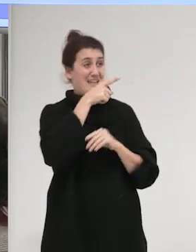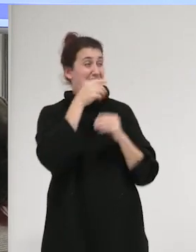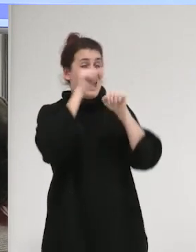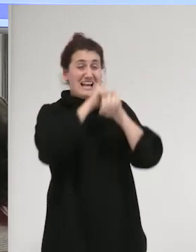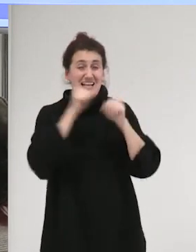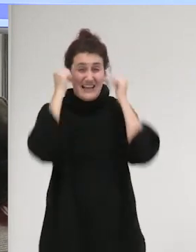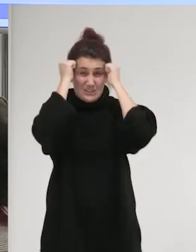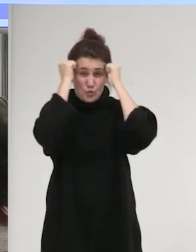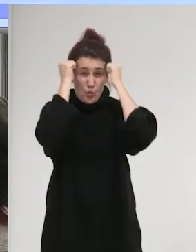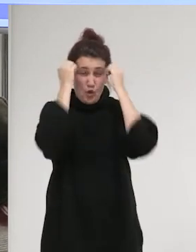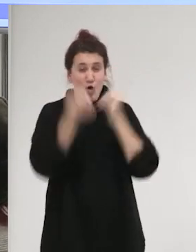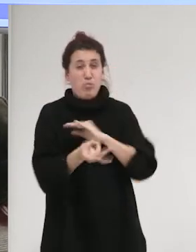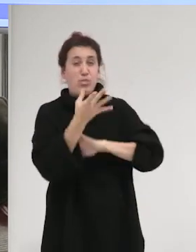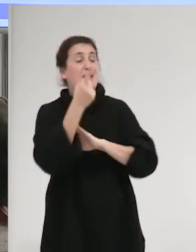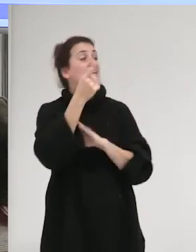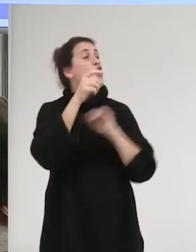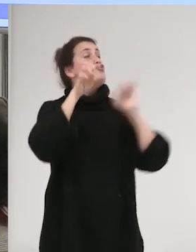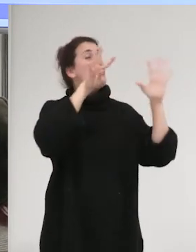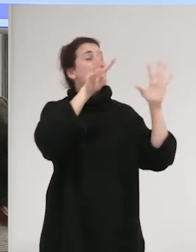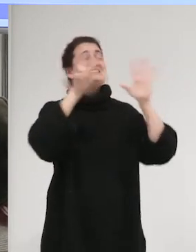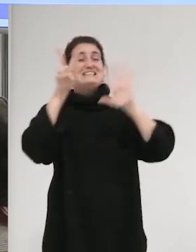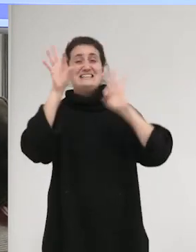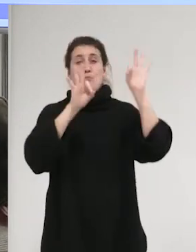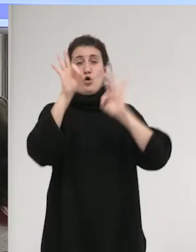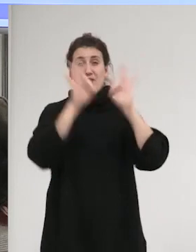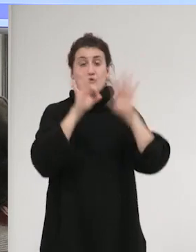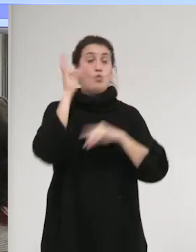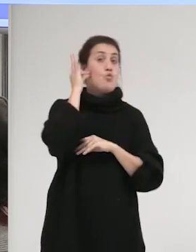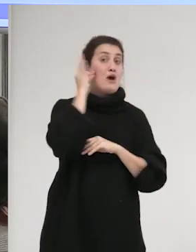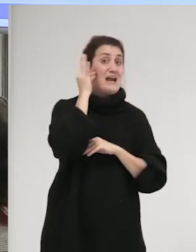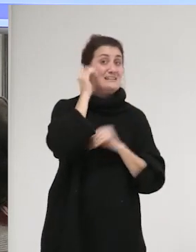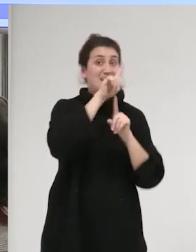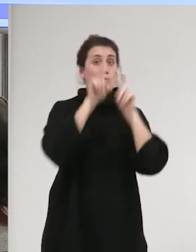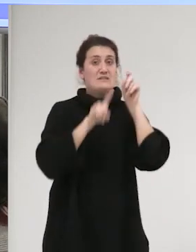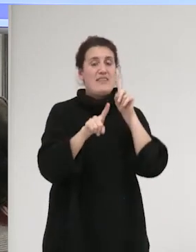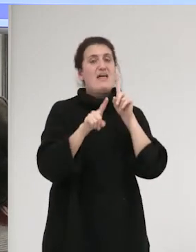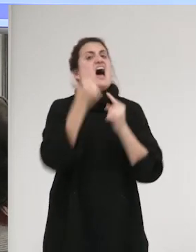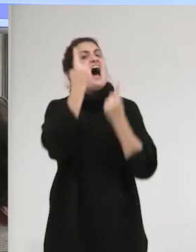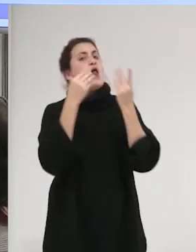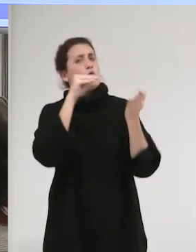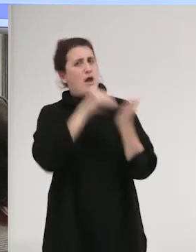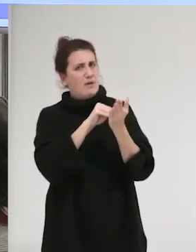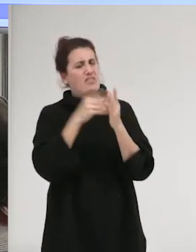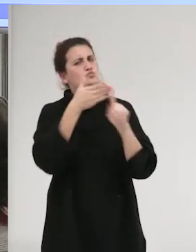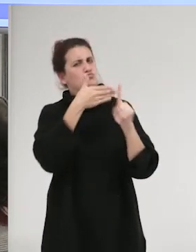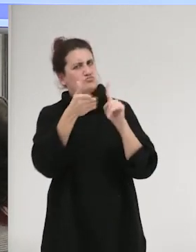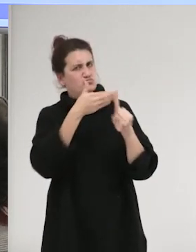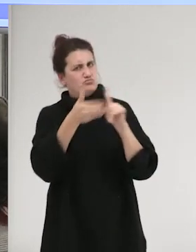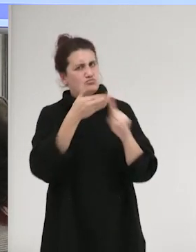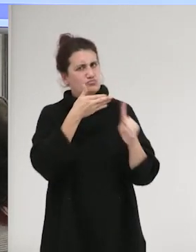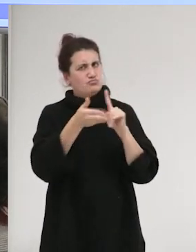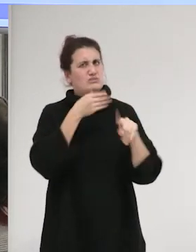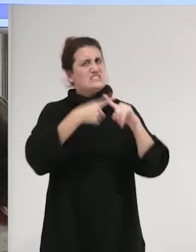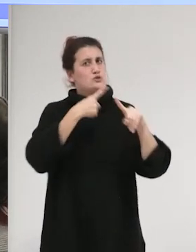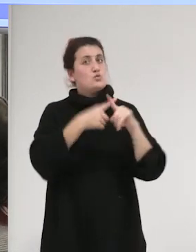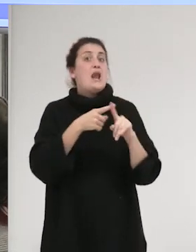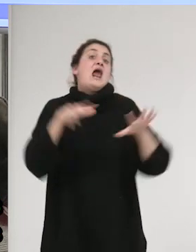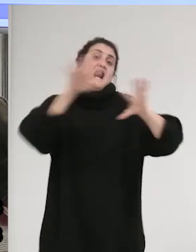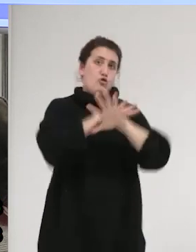fue este. Un 97% de las mujeres encuestadas ha sufrido algún tipo de violencia sexual en contextos de ocio nocturno.